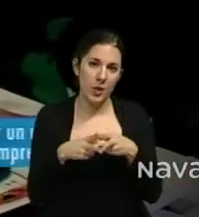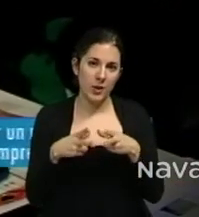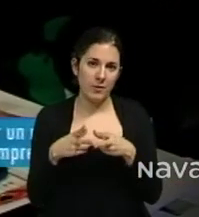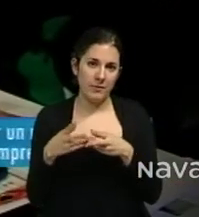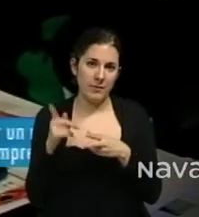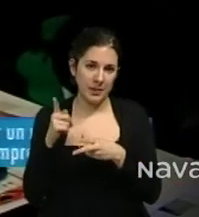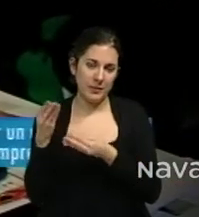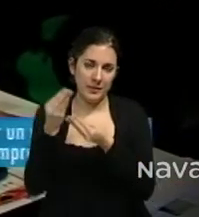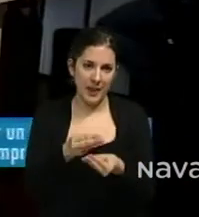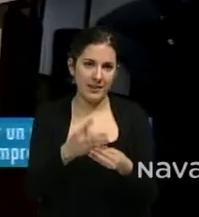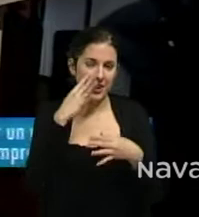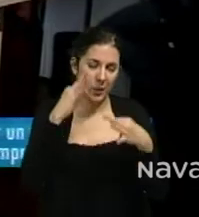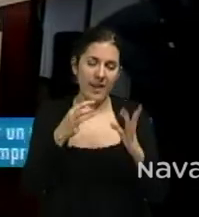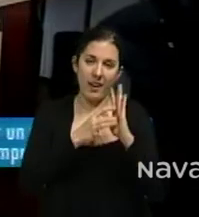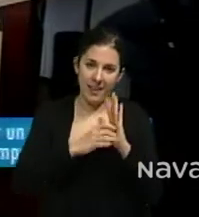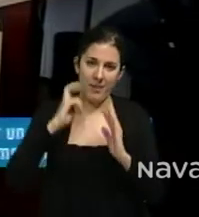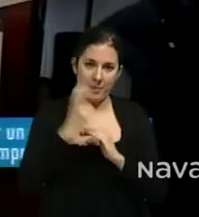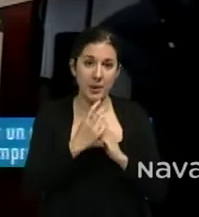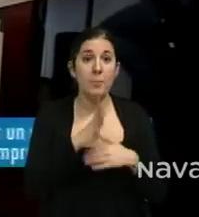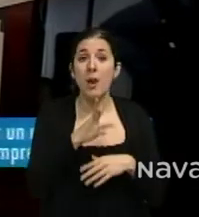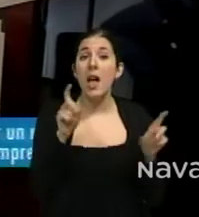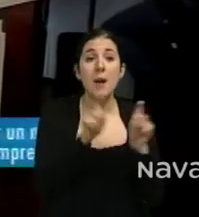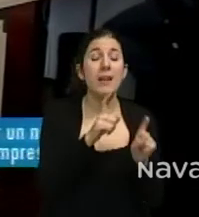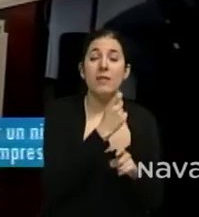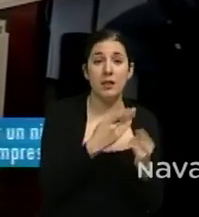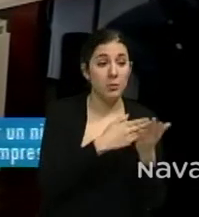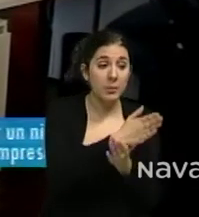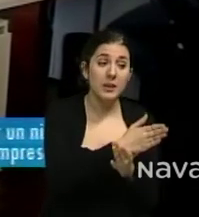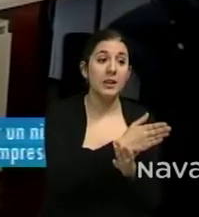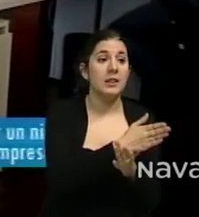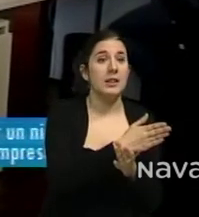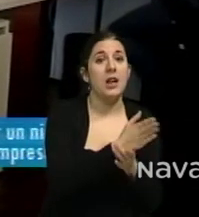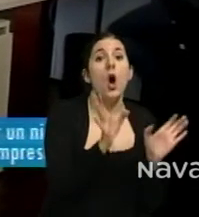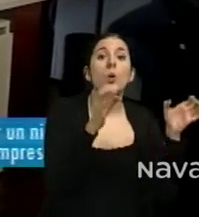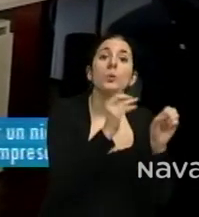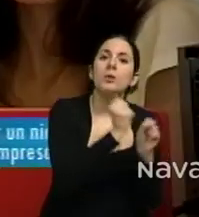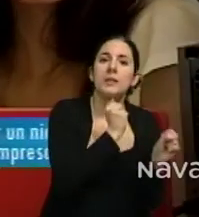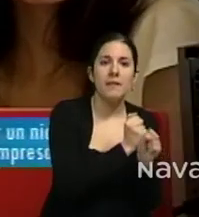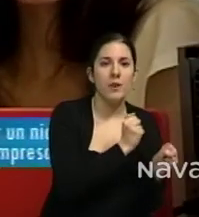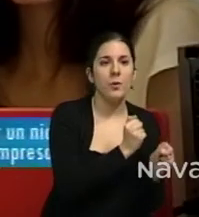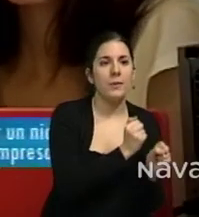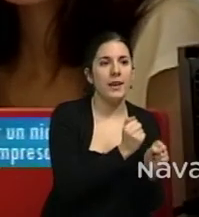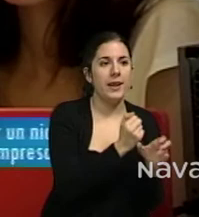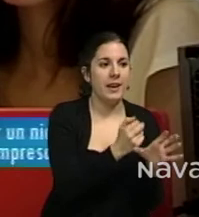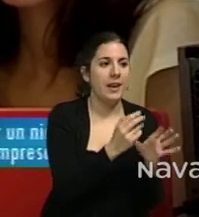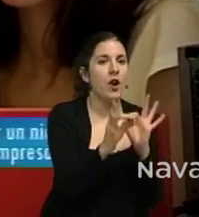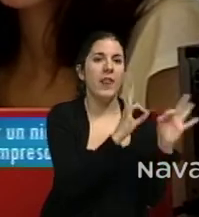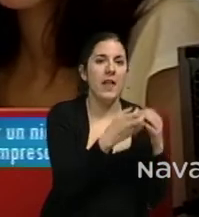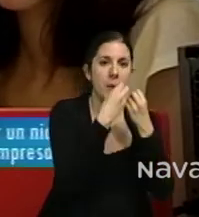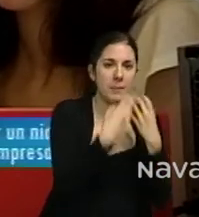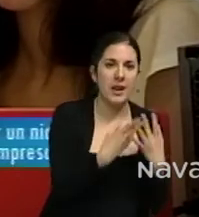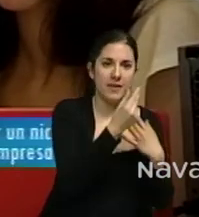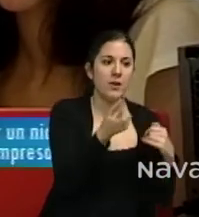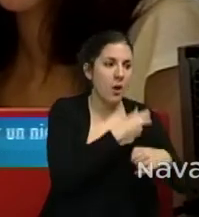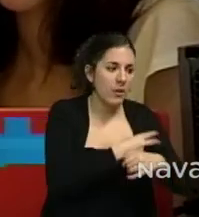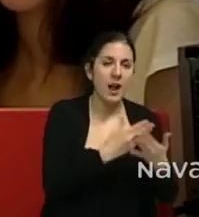necesitan, por un lado, optimizar a sus grupos de trabajo, a sus equipos, directivos, comerciales o